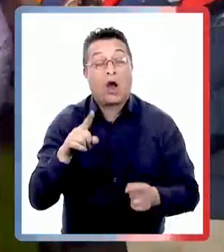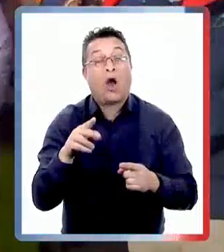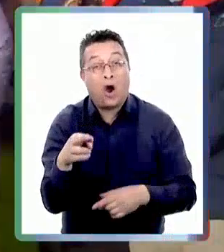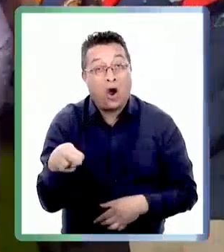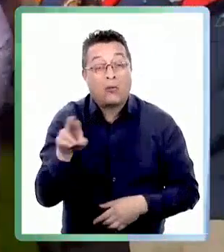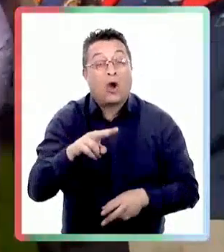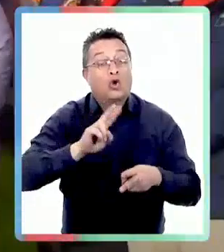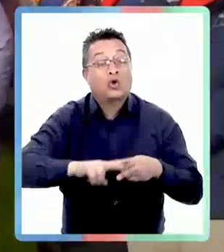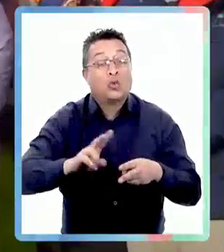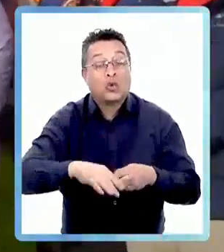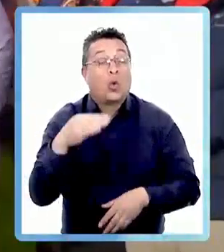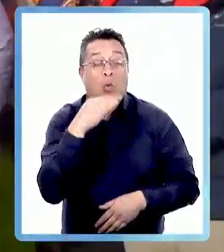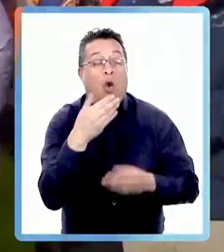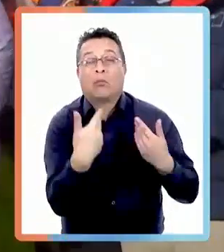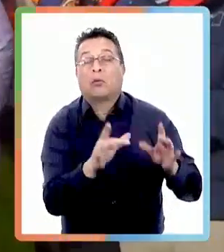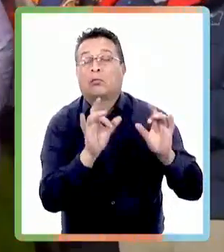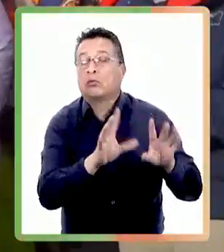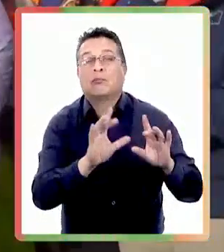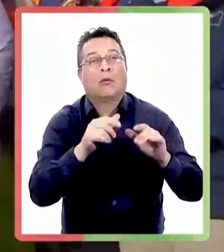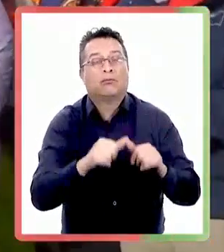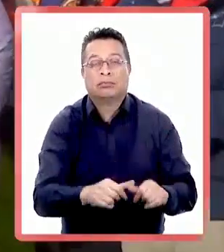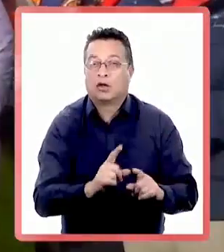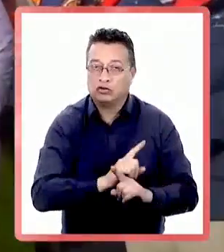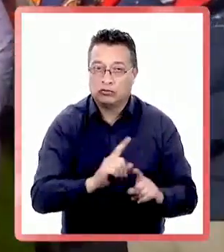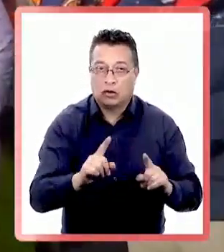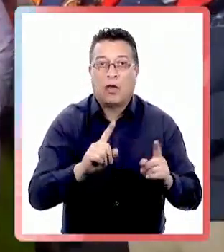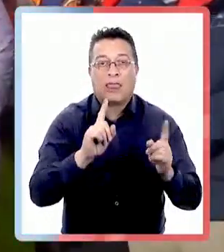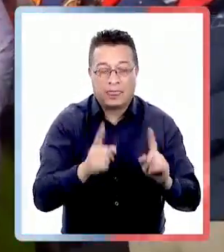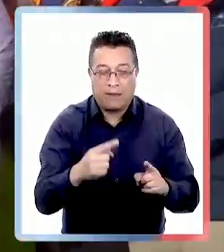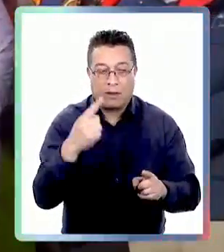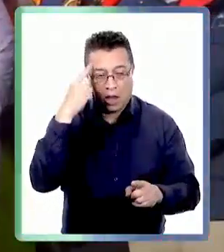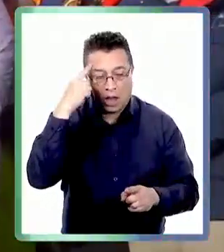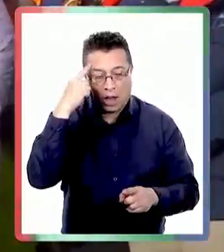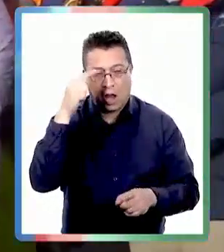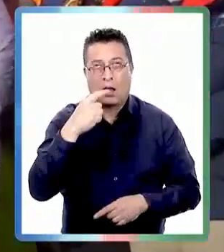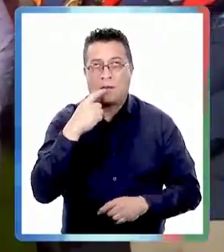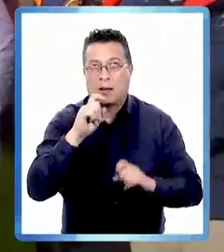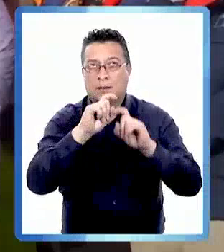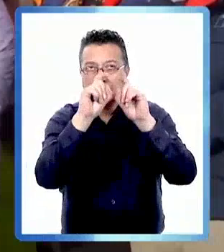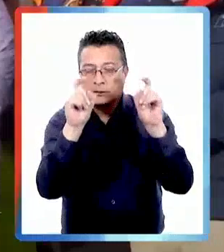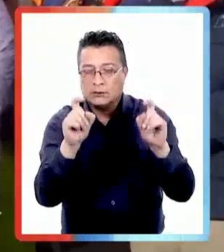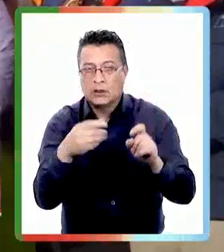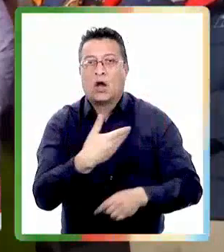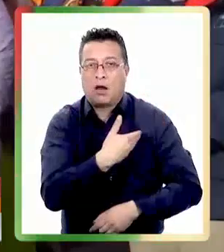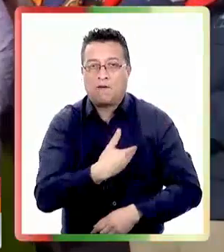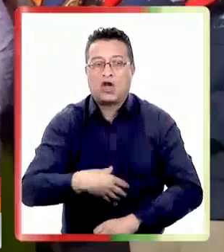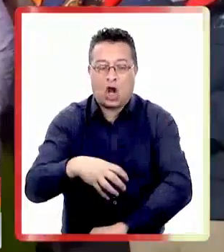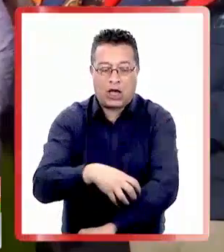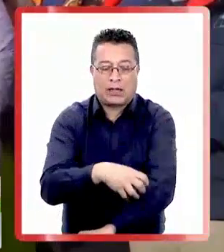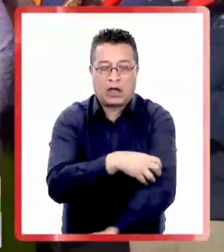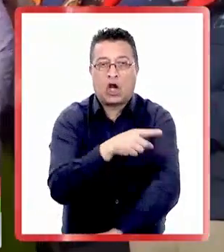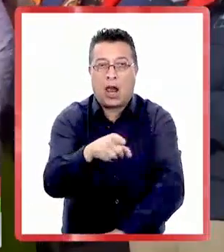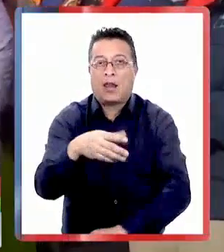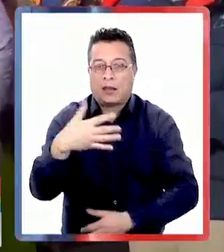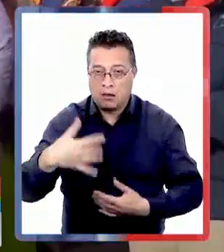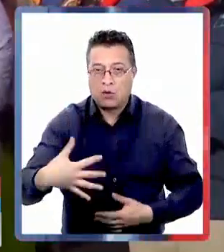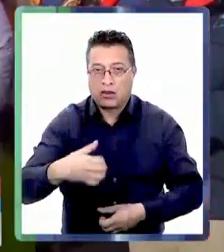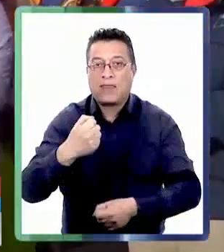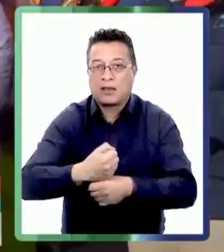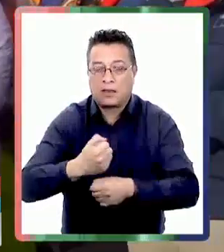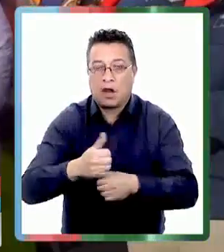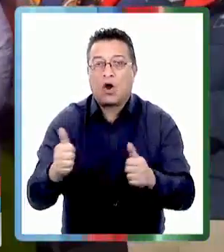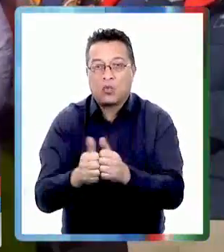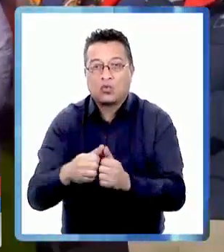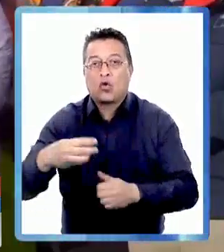construir y por lo tanto estas emergencias no pueden terminar con soluciones de emergencia que se vuelvan permanentes, sino que